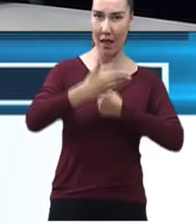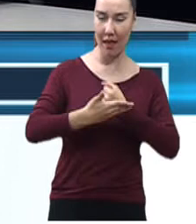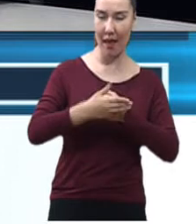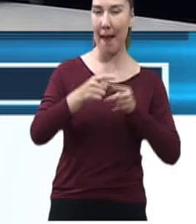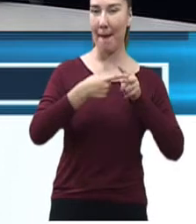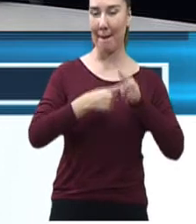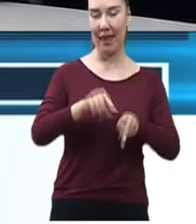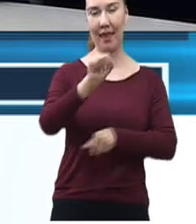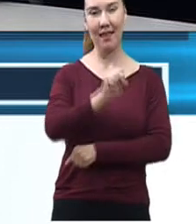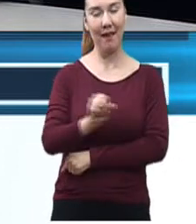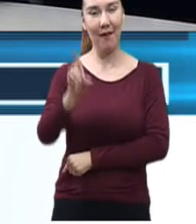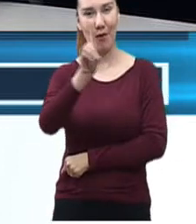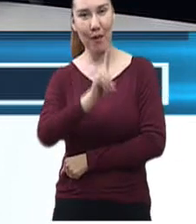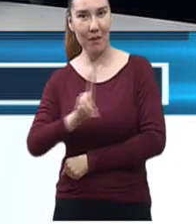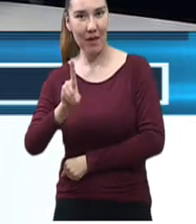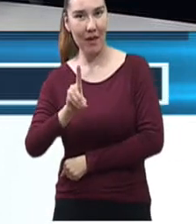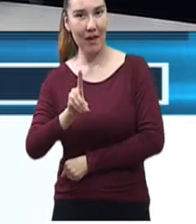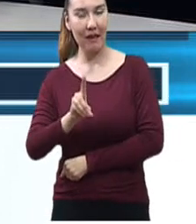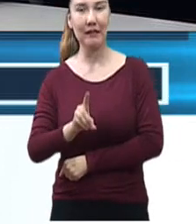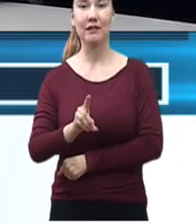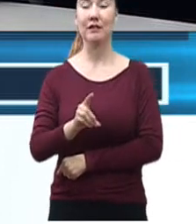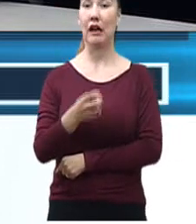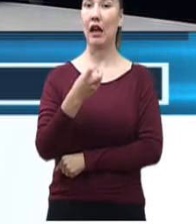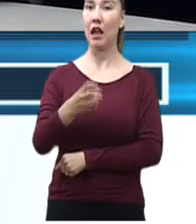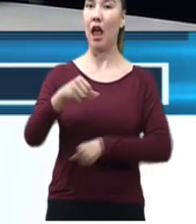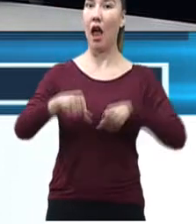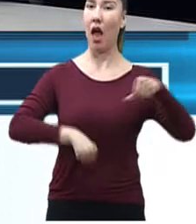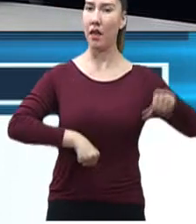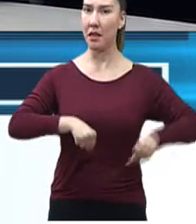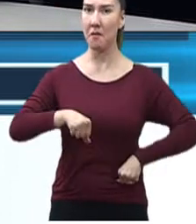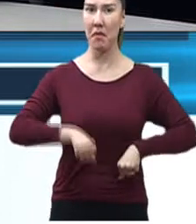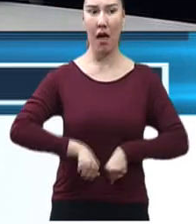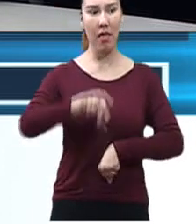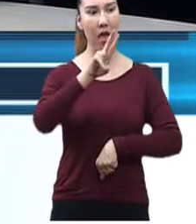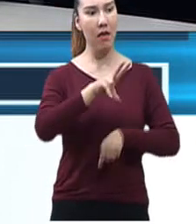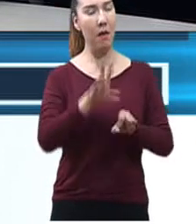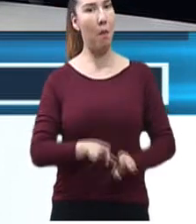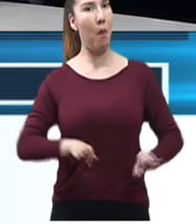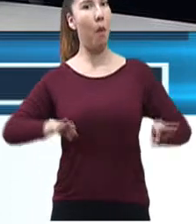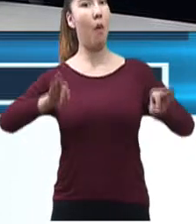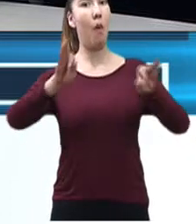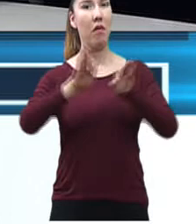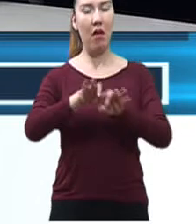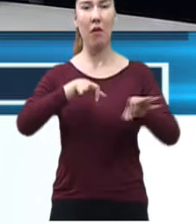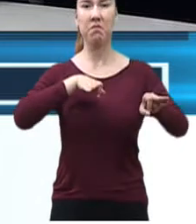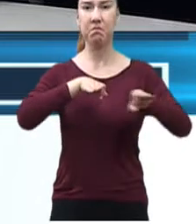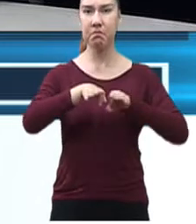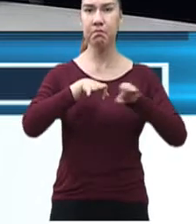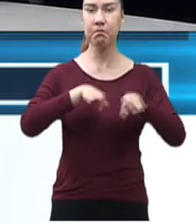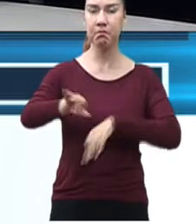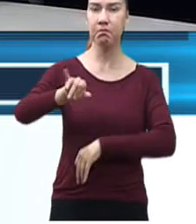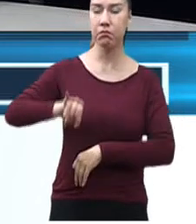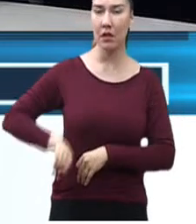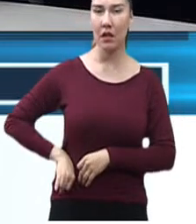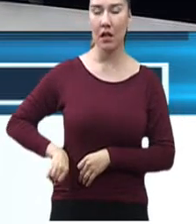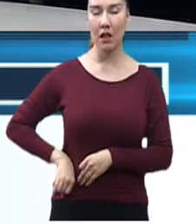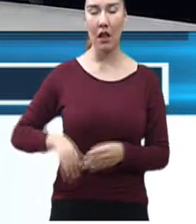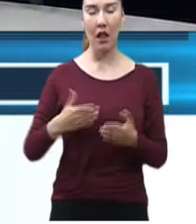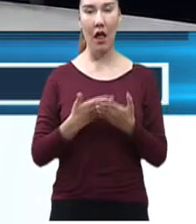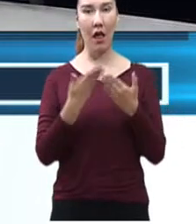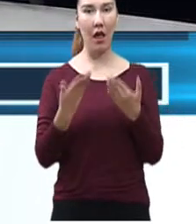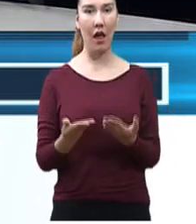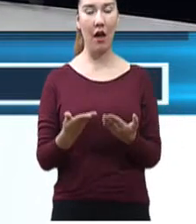iniciando obviamente este fin de semana con acciones interesantes, trabajos importantes que está haciendo la dependencia. En este caso,